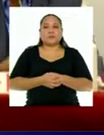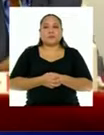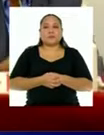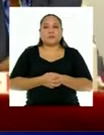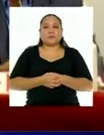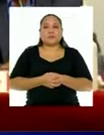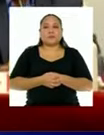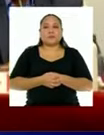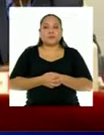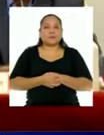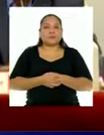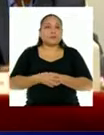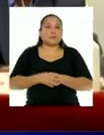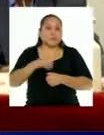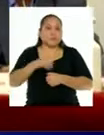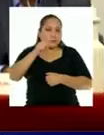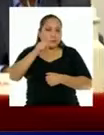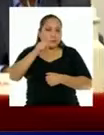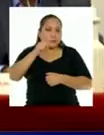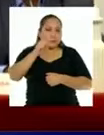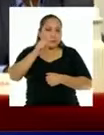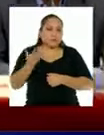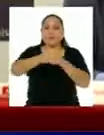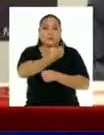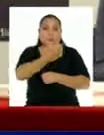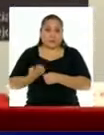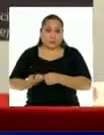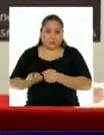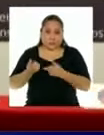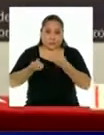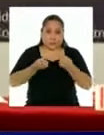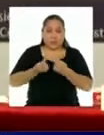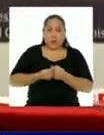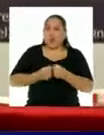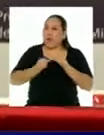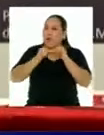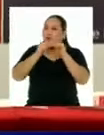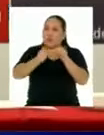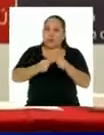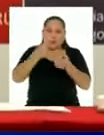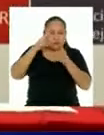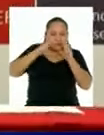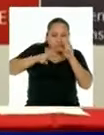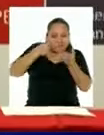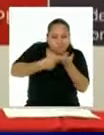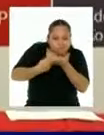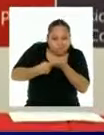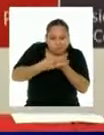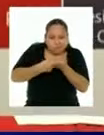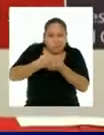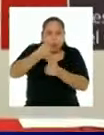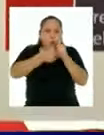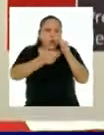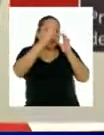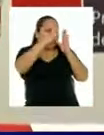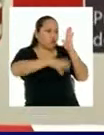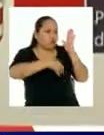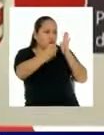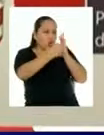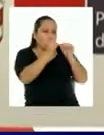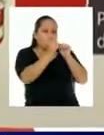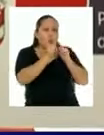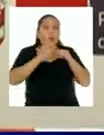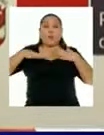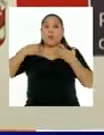Sí, bueno, desde el Ejecutivo estamos en constante evaluación. De las medidas y las estadísticas para poder tomar las